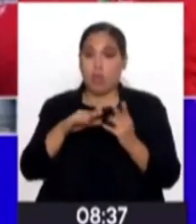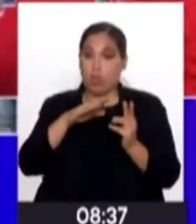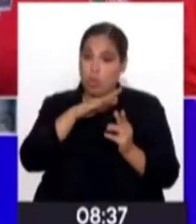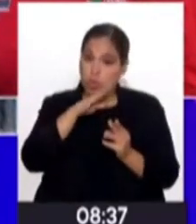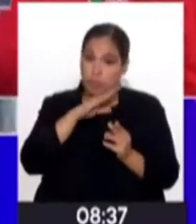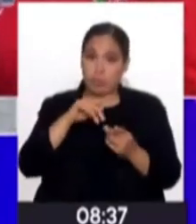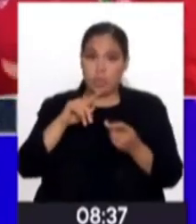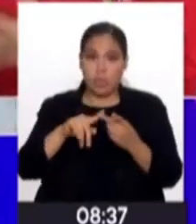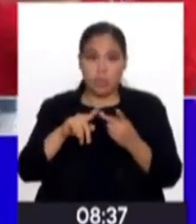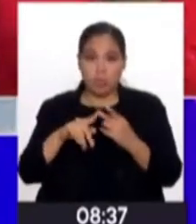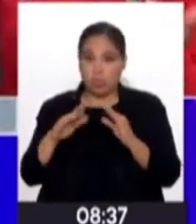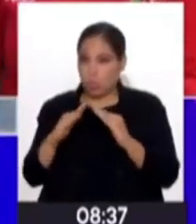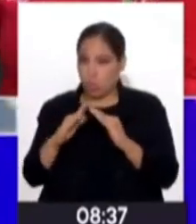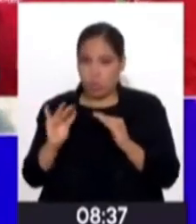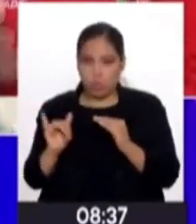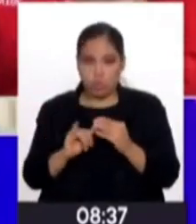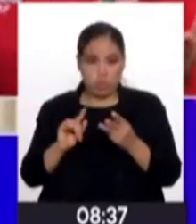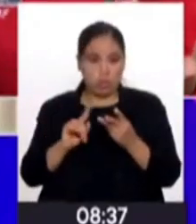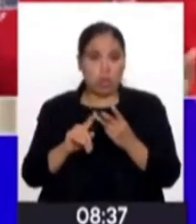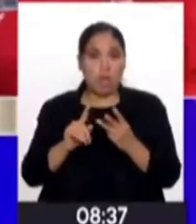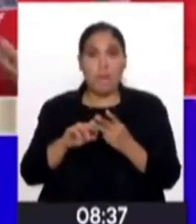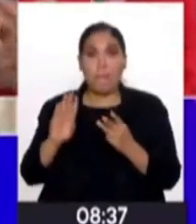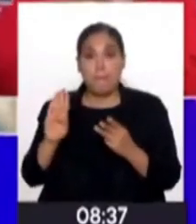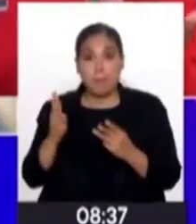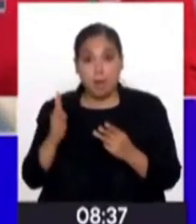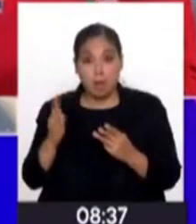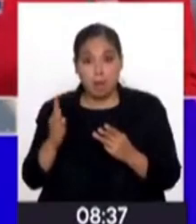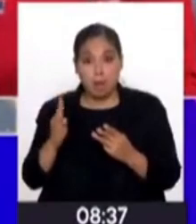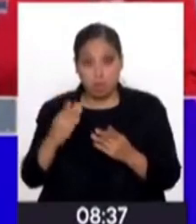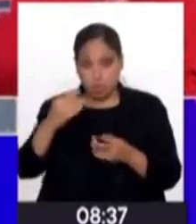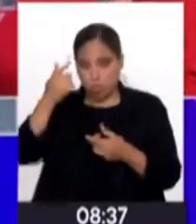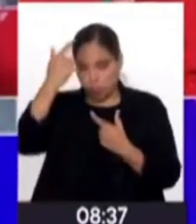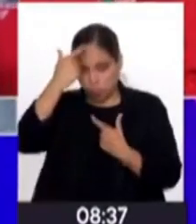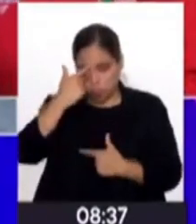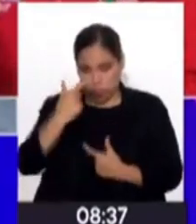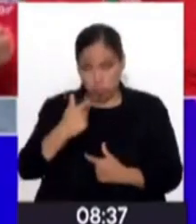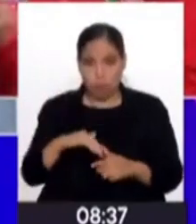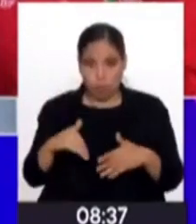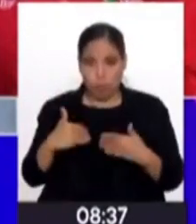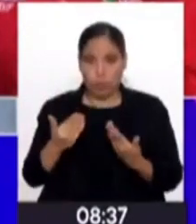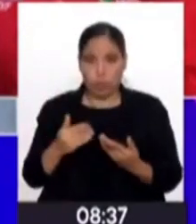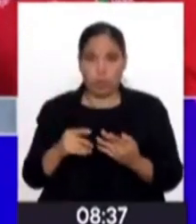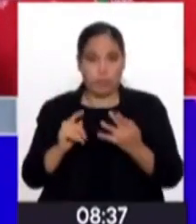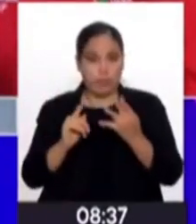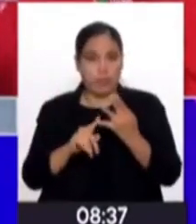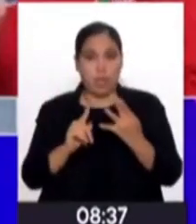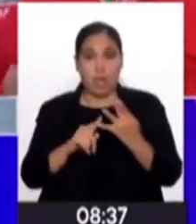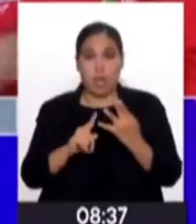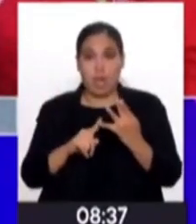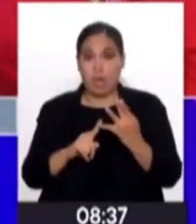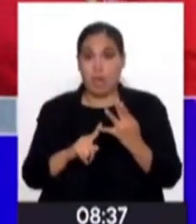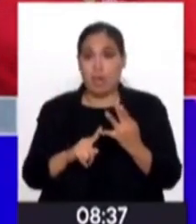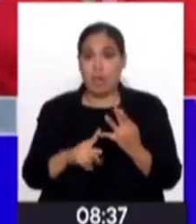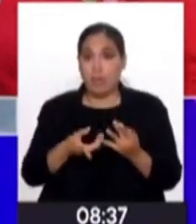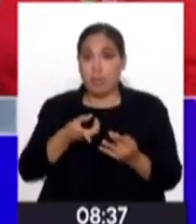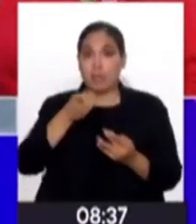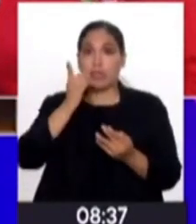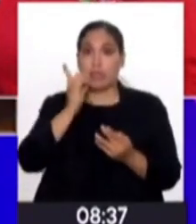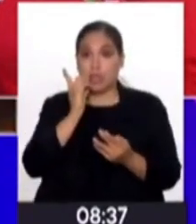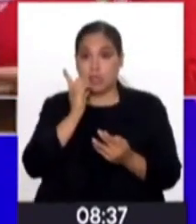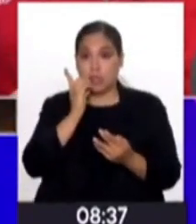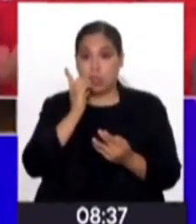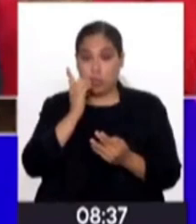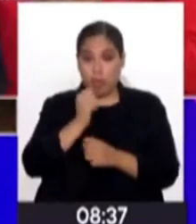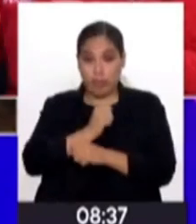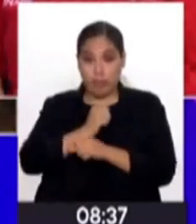donde es como si fuera su casa, un baño para bañarse con todas las comodidades, y en la mañana se les da su desayuno y salen a la